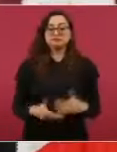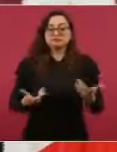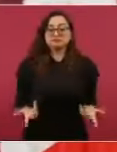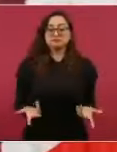nueva realidad.